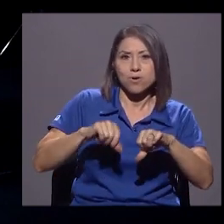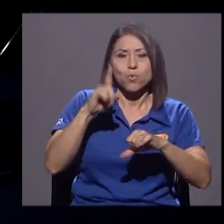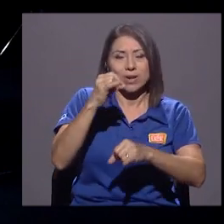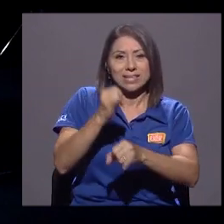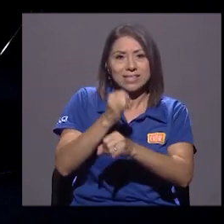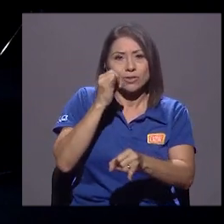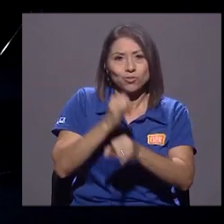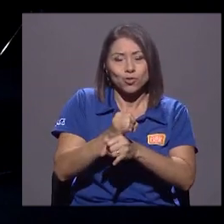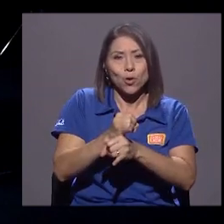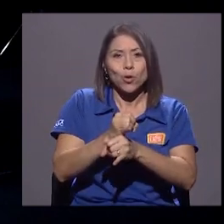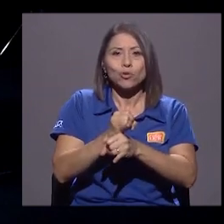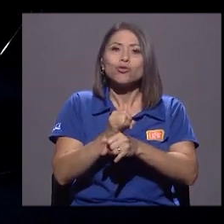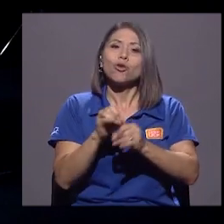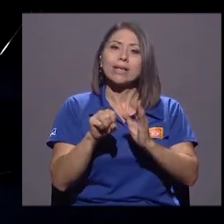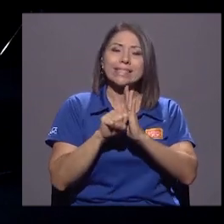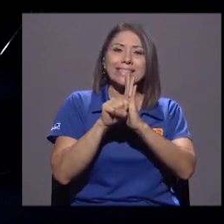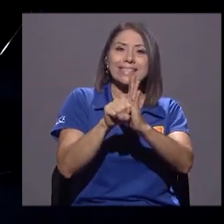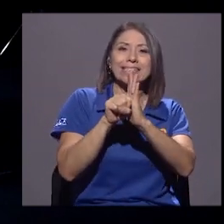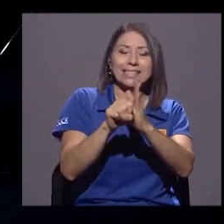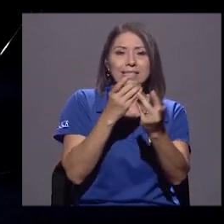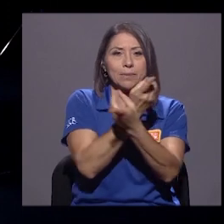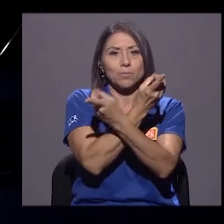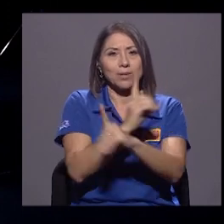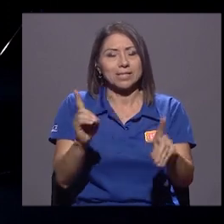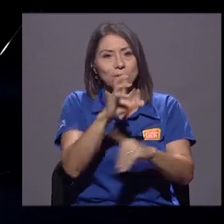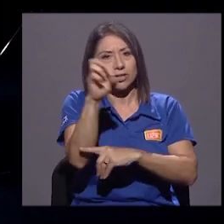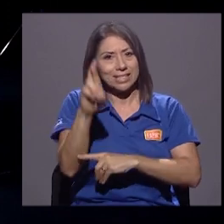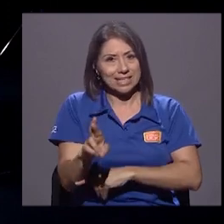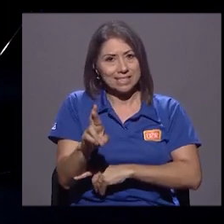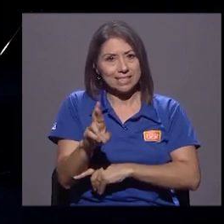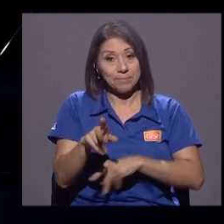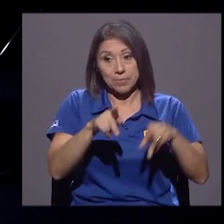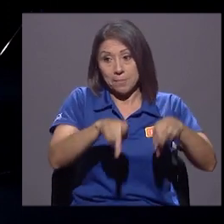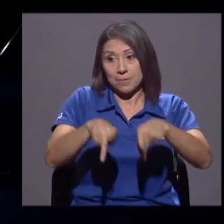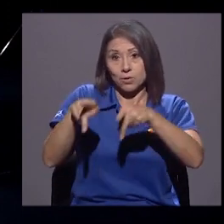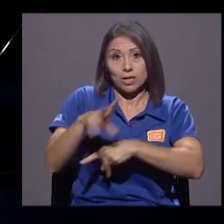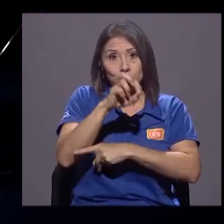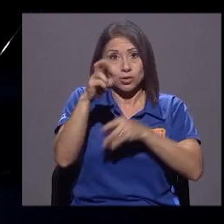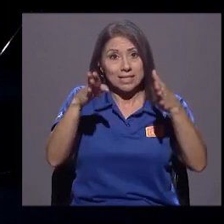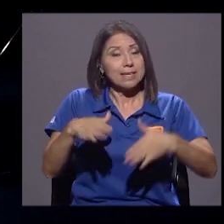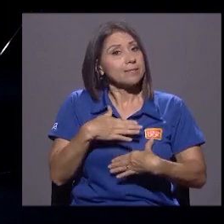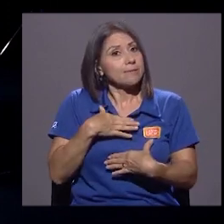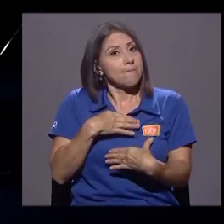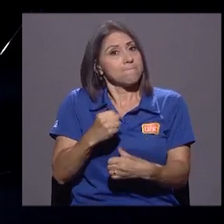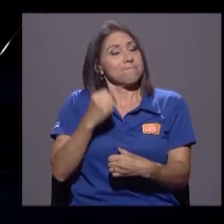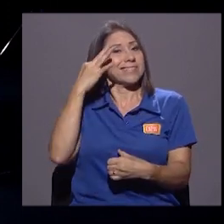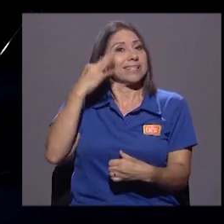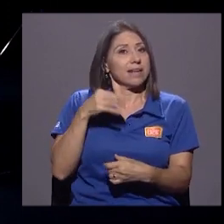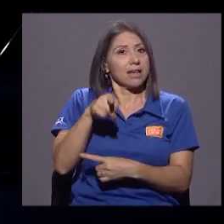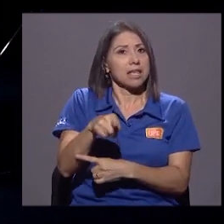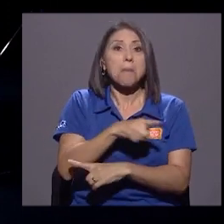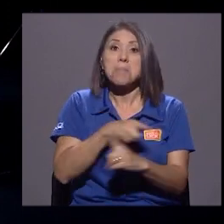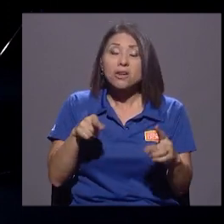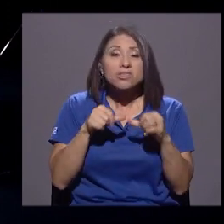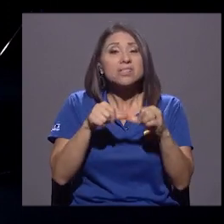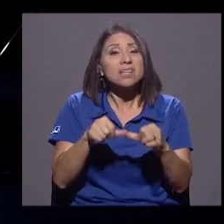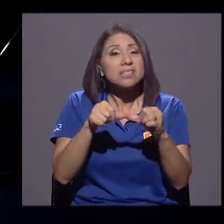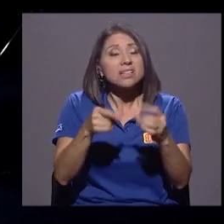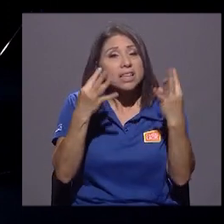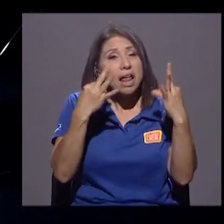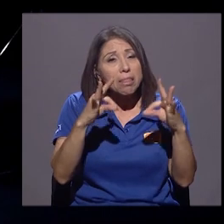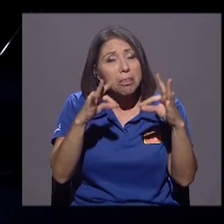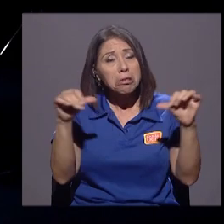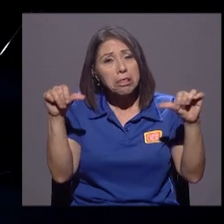costarricense y que goza de la credibilidad de los costarricenses. Sin embargo, se sigue haciendo y es nuestra responsabilidad